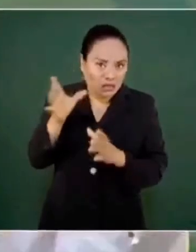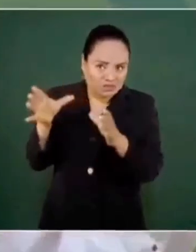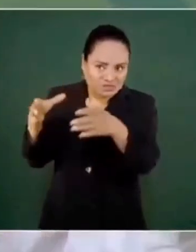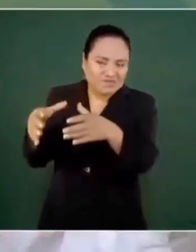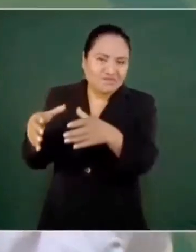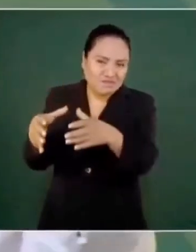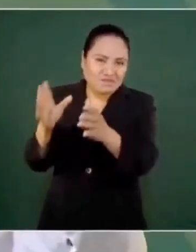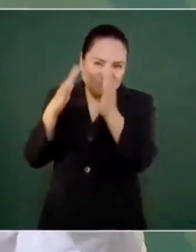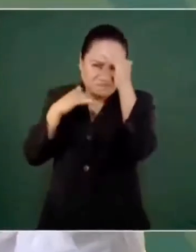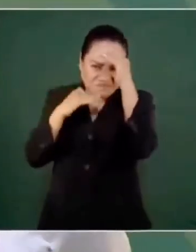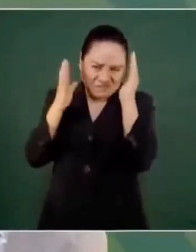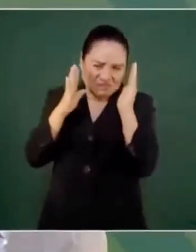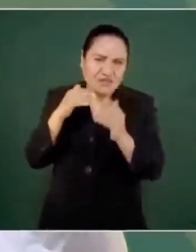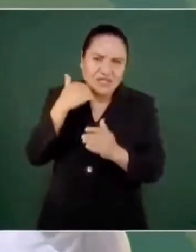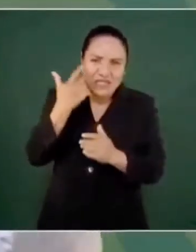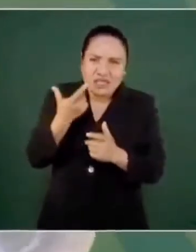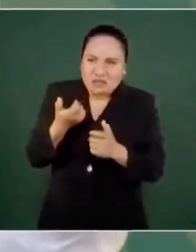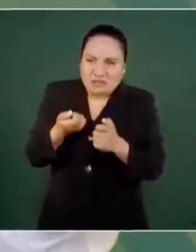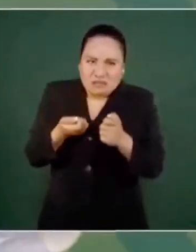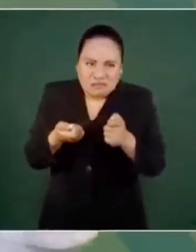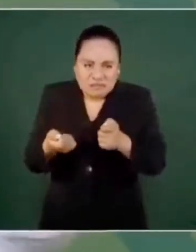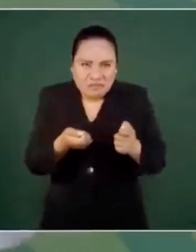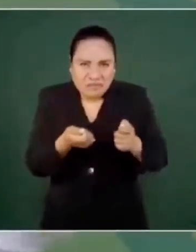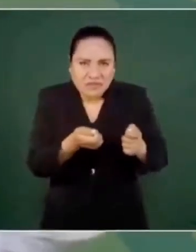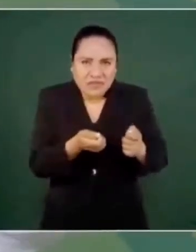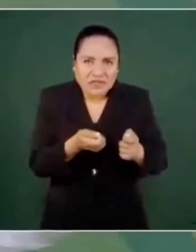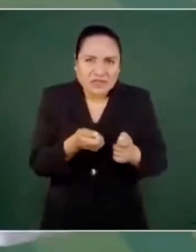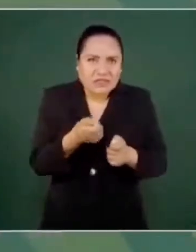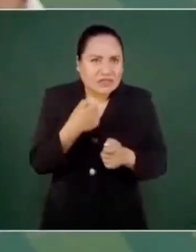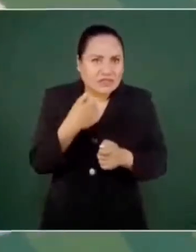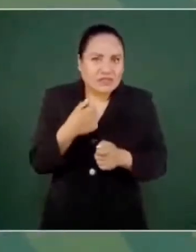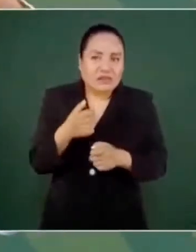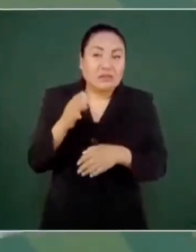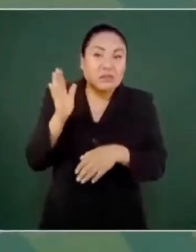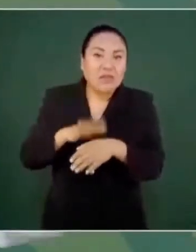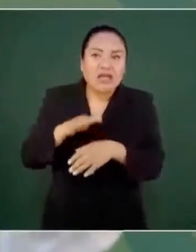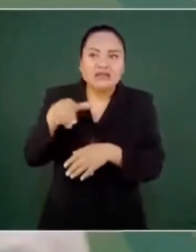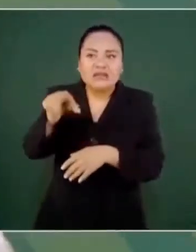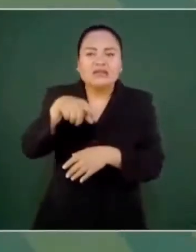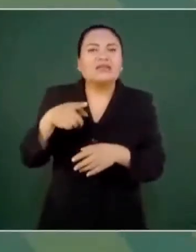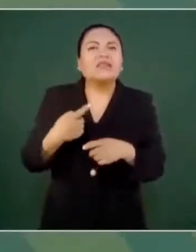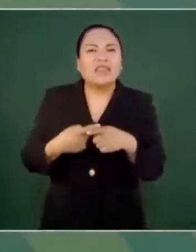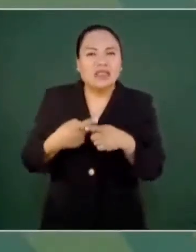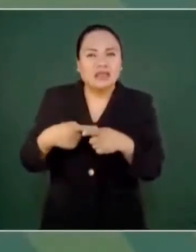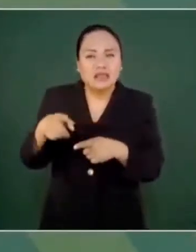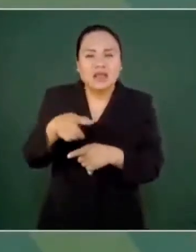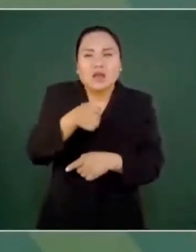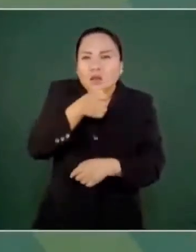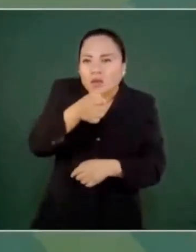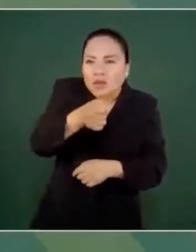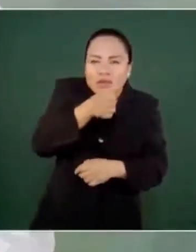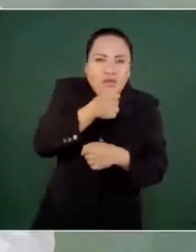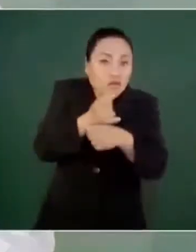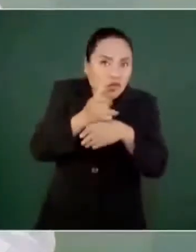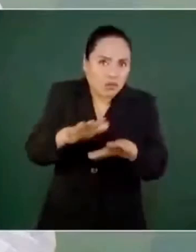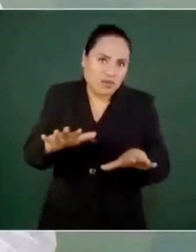más que nunca de los medios de información,